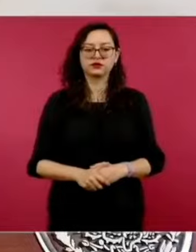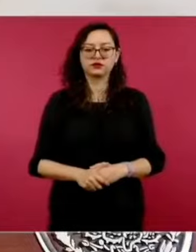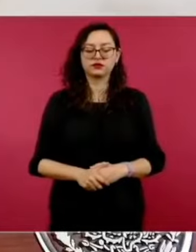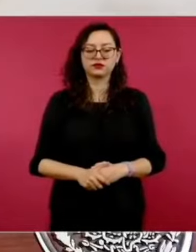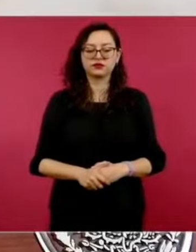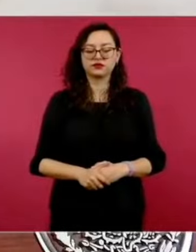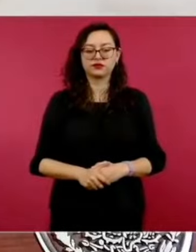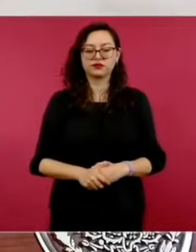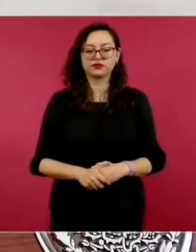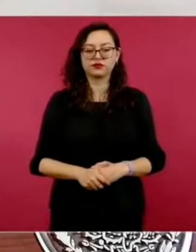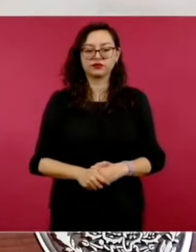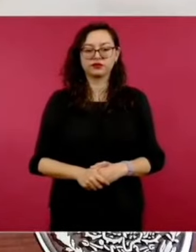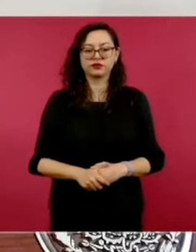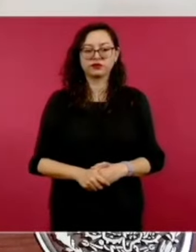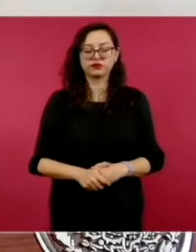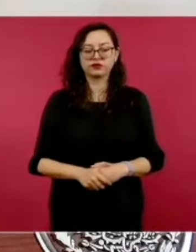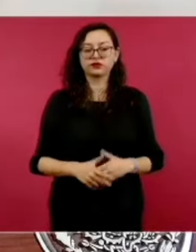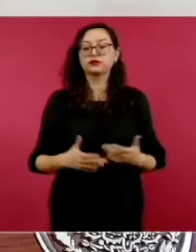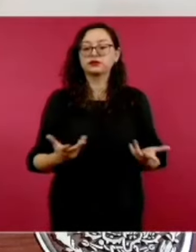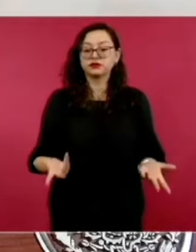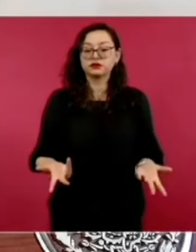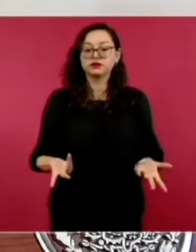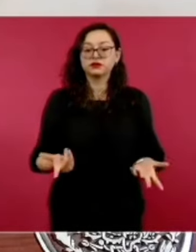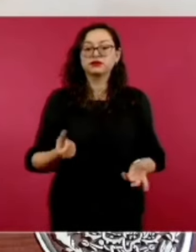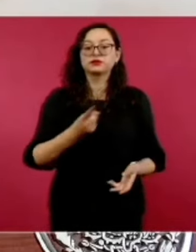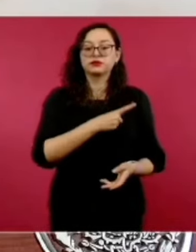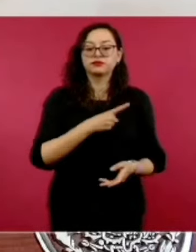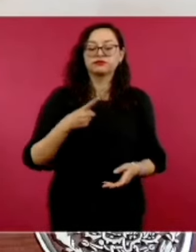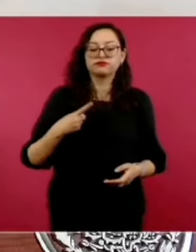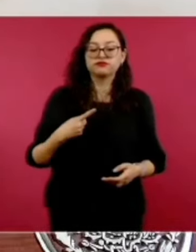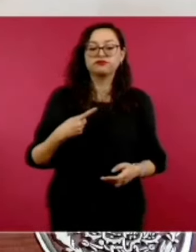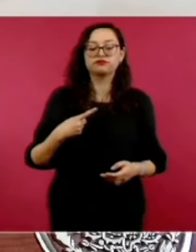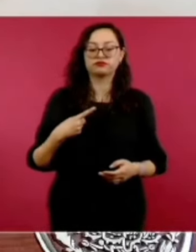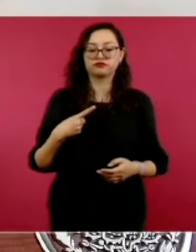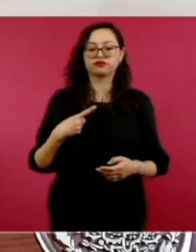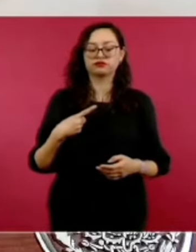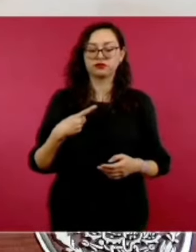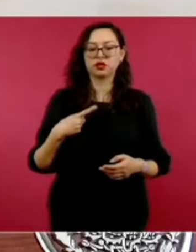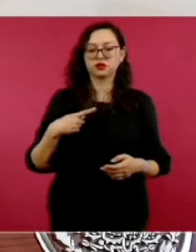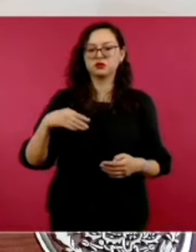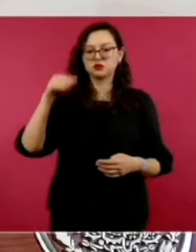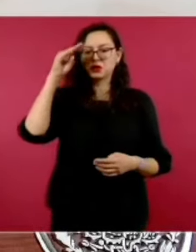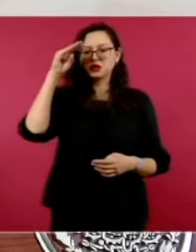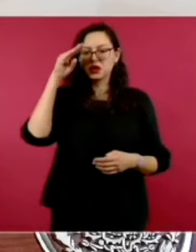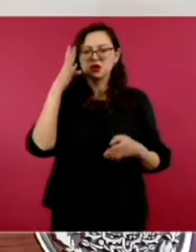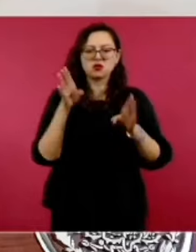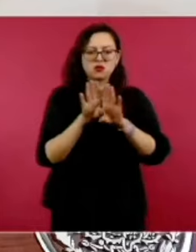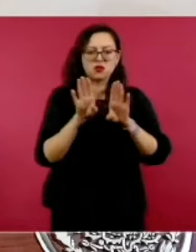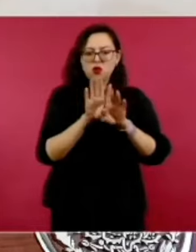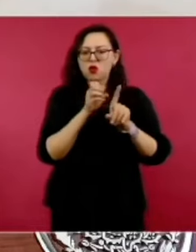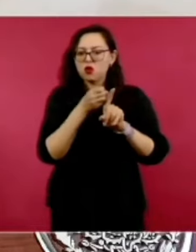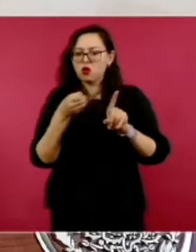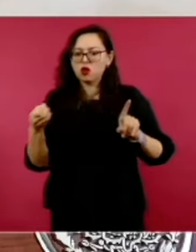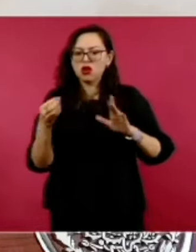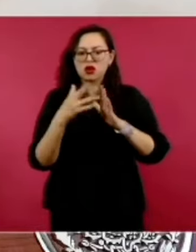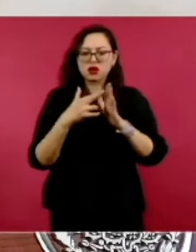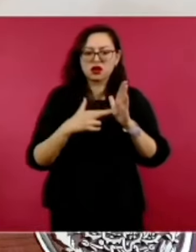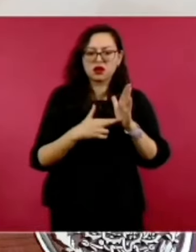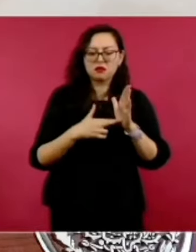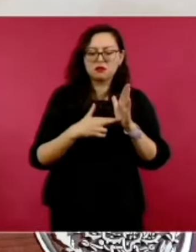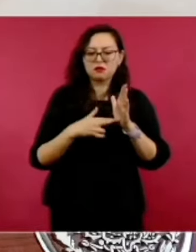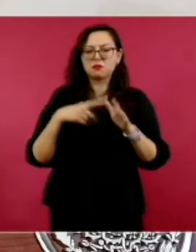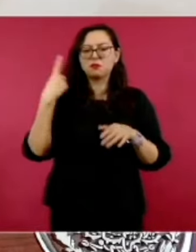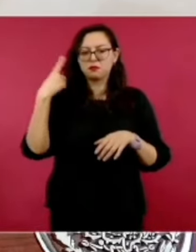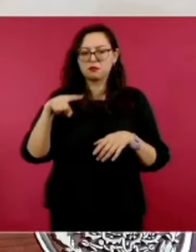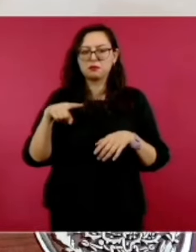más, compañeros, y yo nos ponemos regla